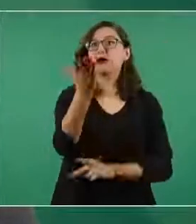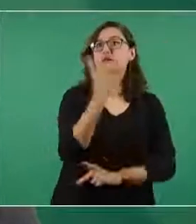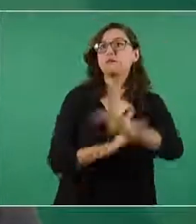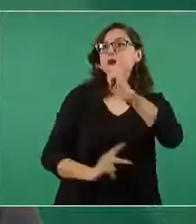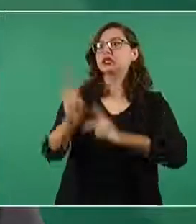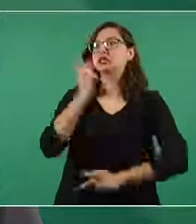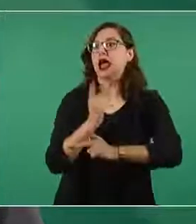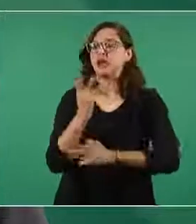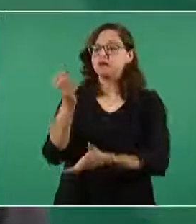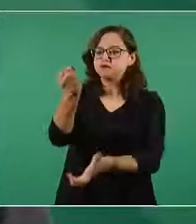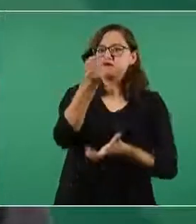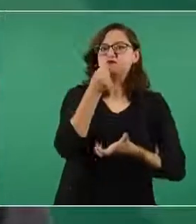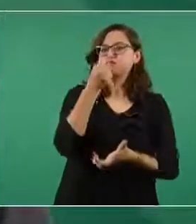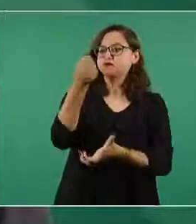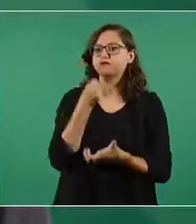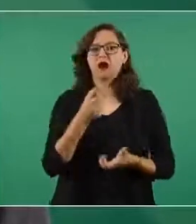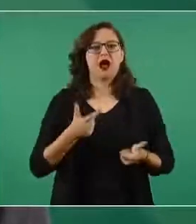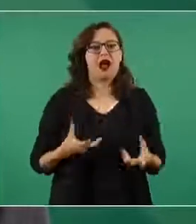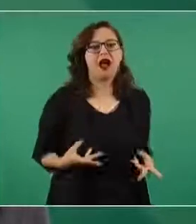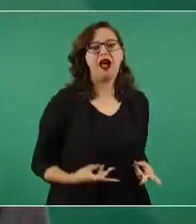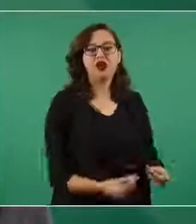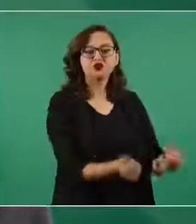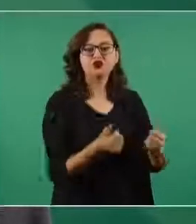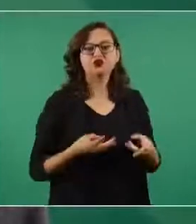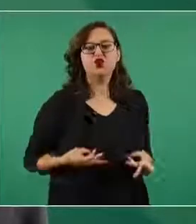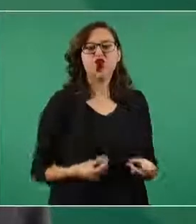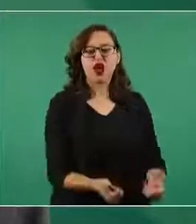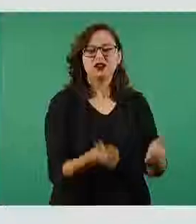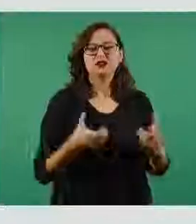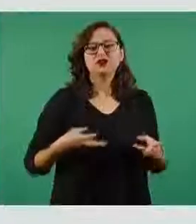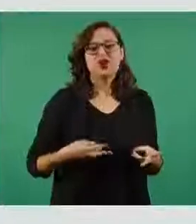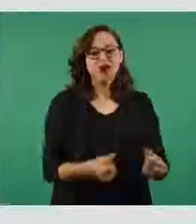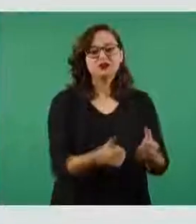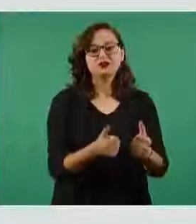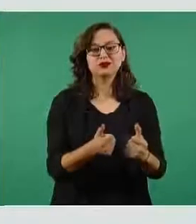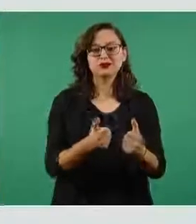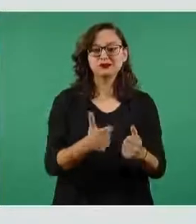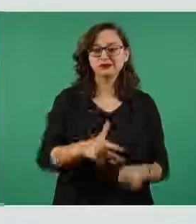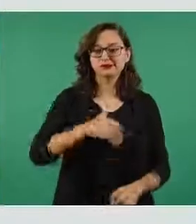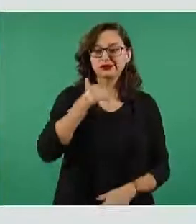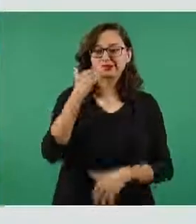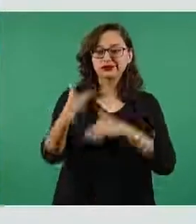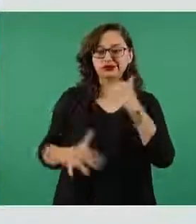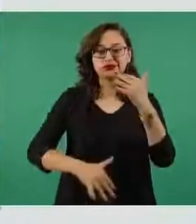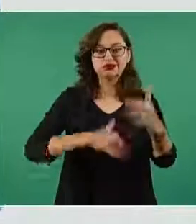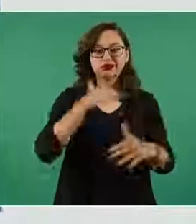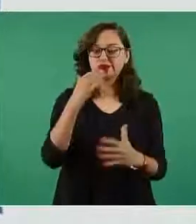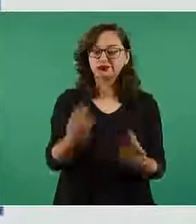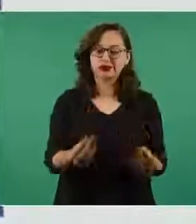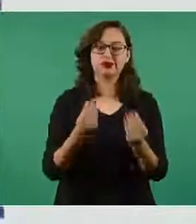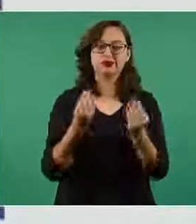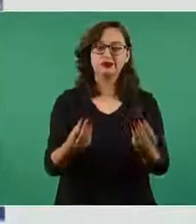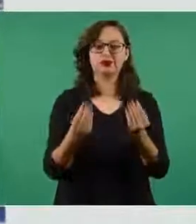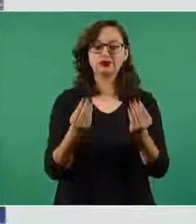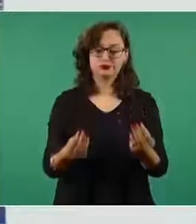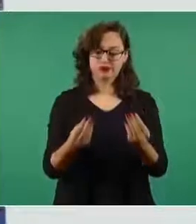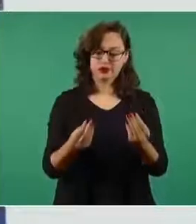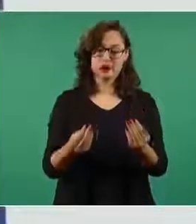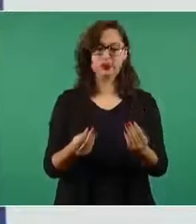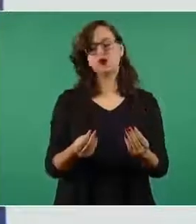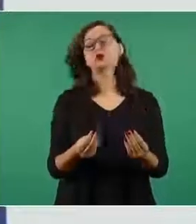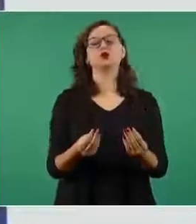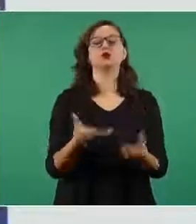porque era mucha la corrupción entonces ahora